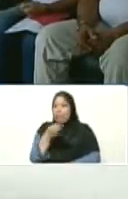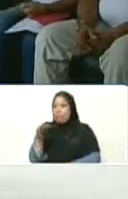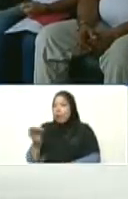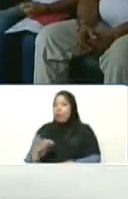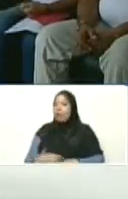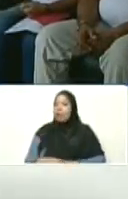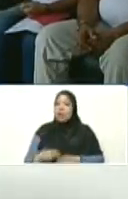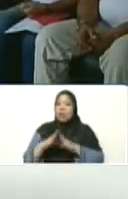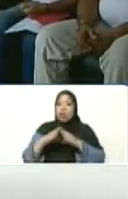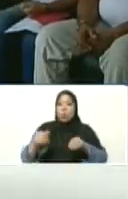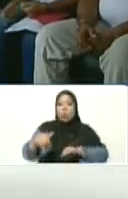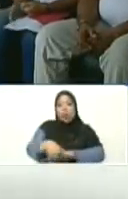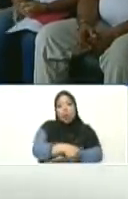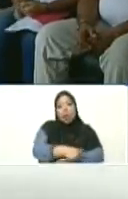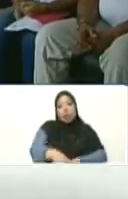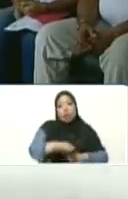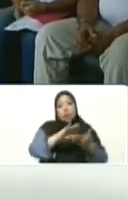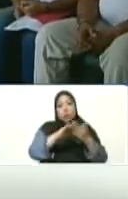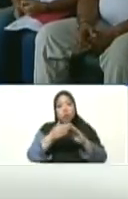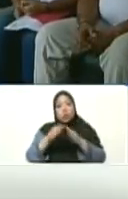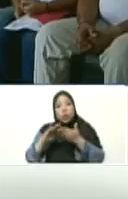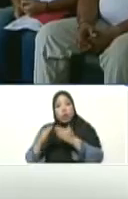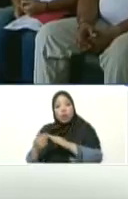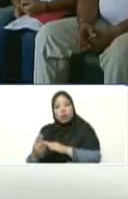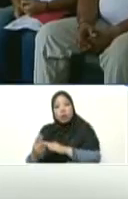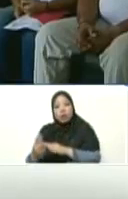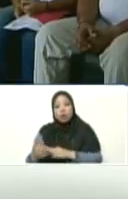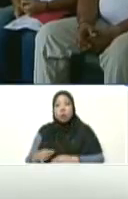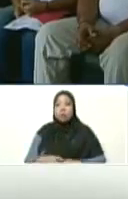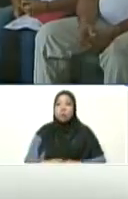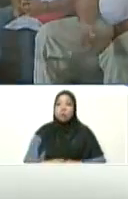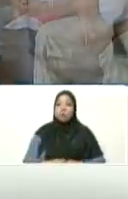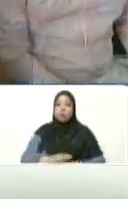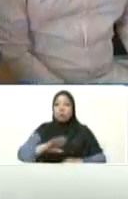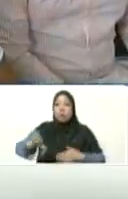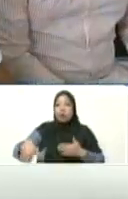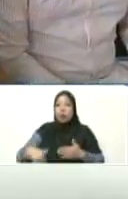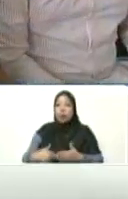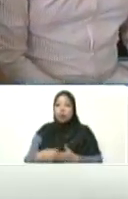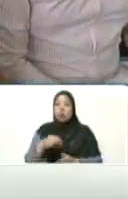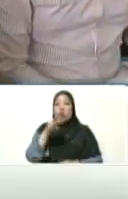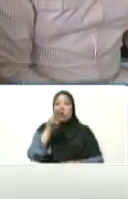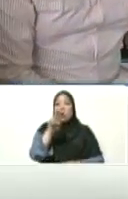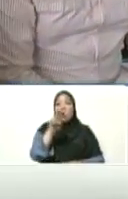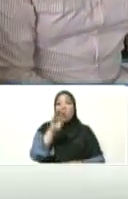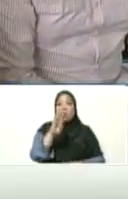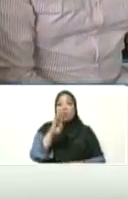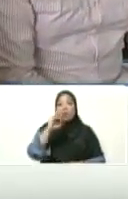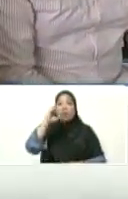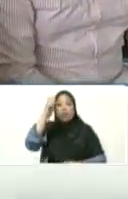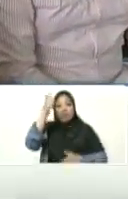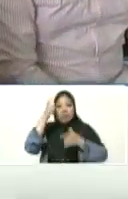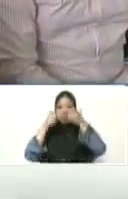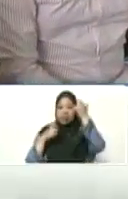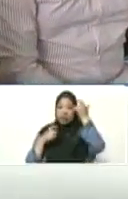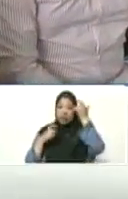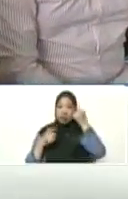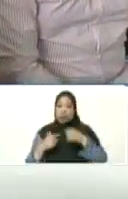todas las calles, comunidades del país, en todas las UBCH, que de verdad